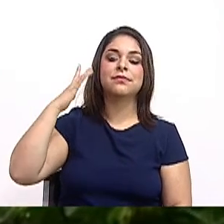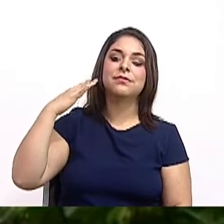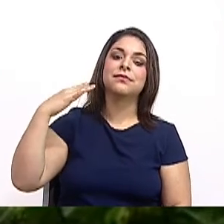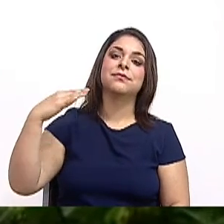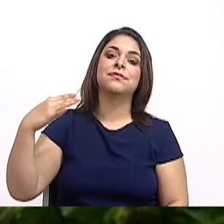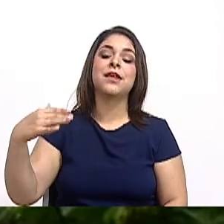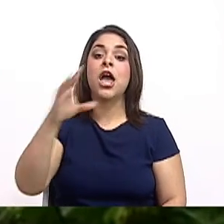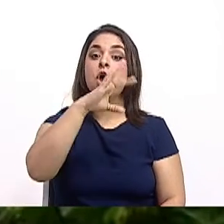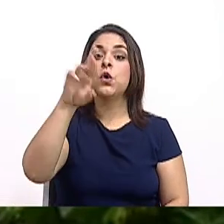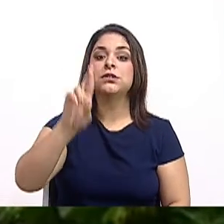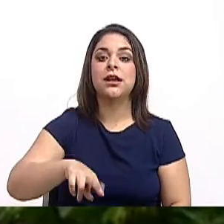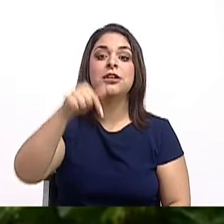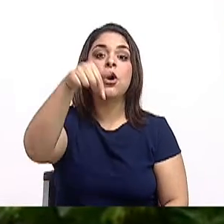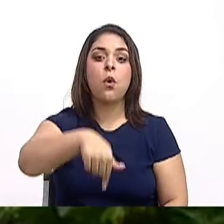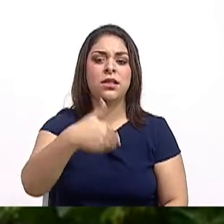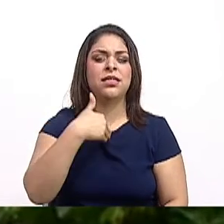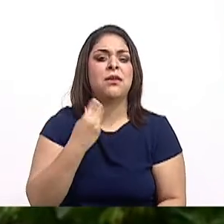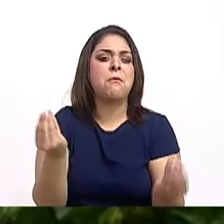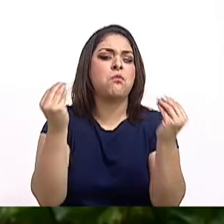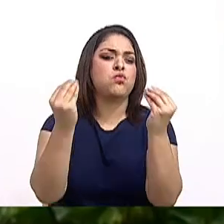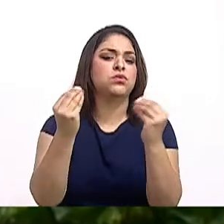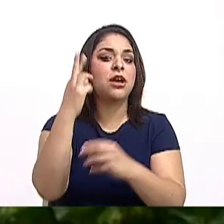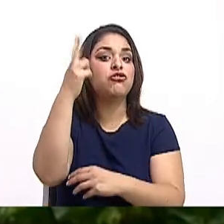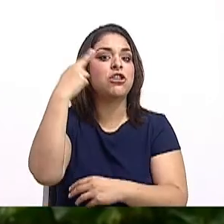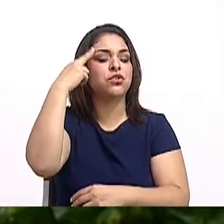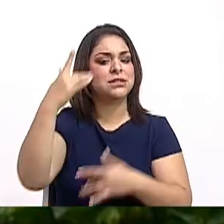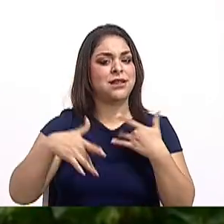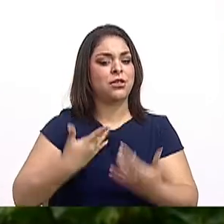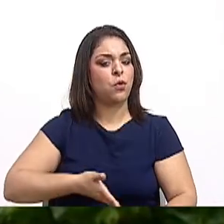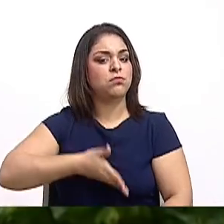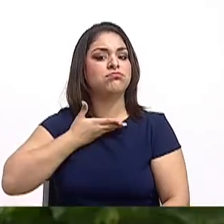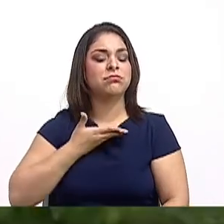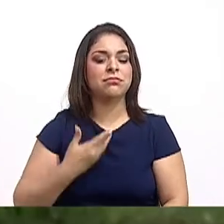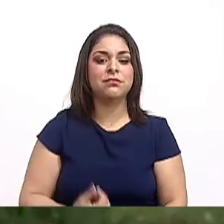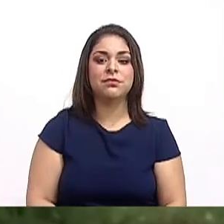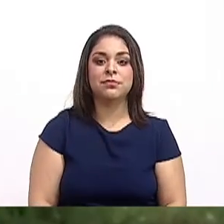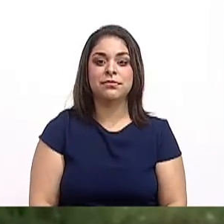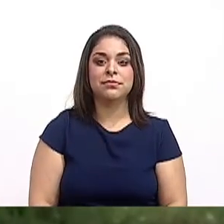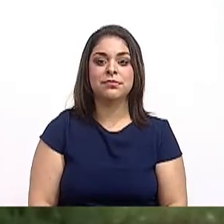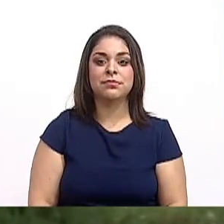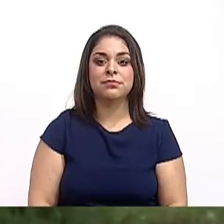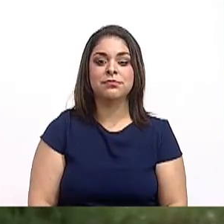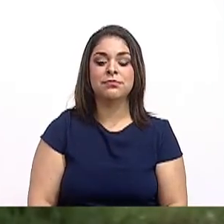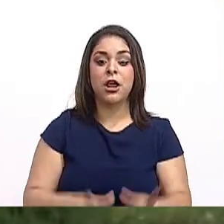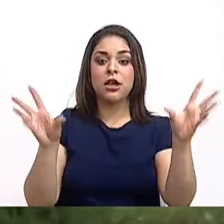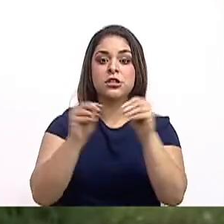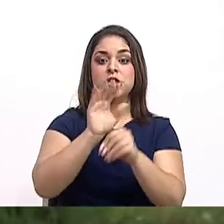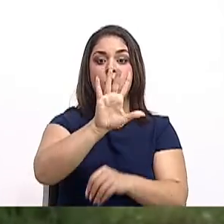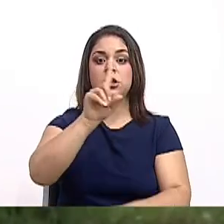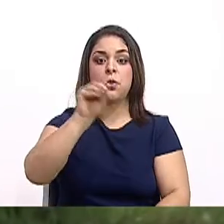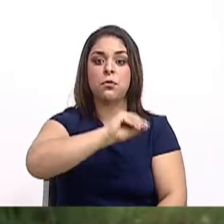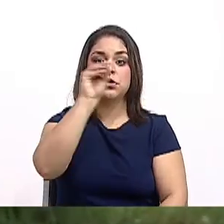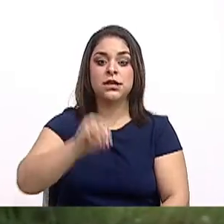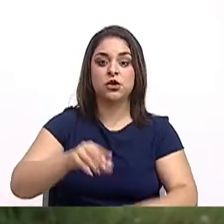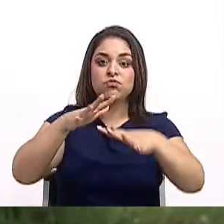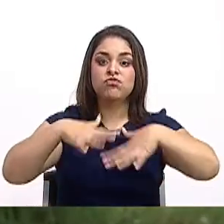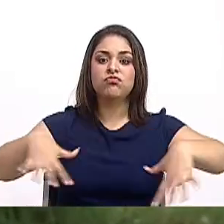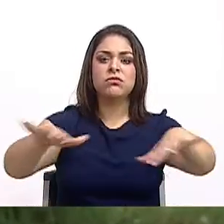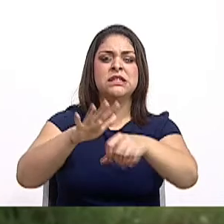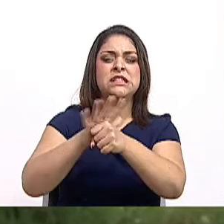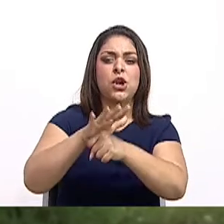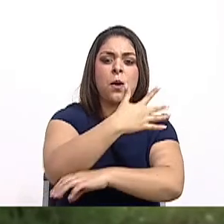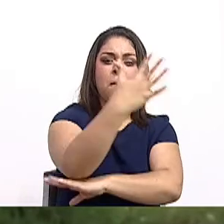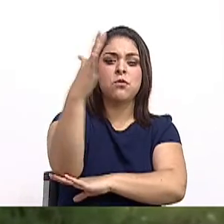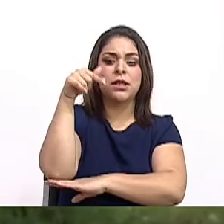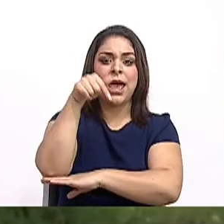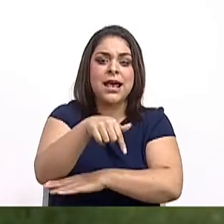Costa Rica tiene hoy más razones que nunca para sentirse orgullosa. Con un 51% del territorio formado por bosques, este pequeño